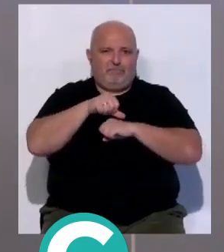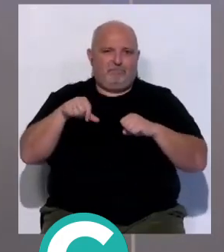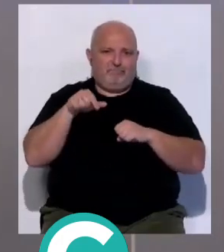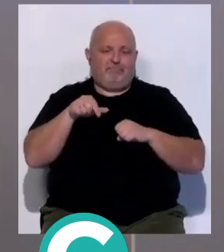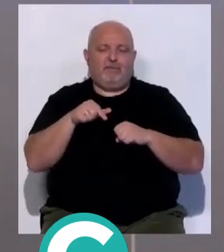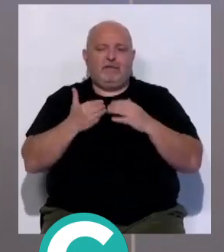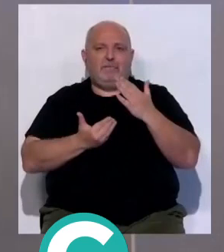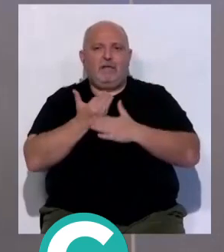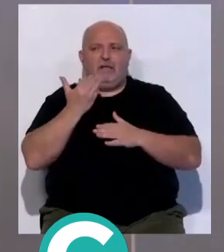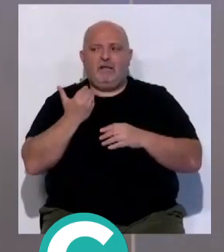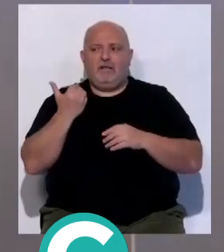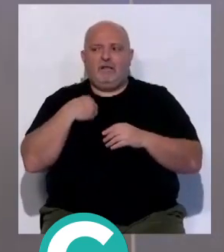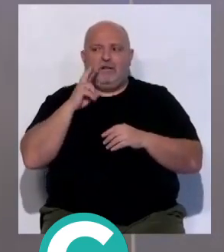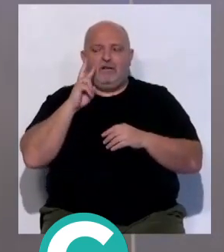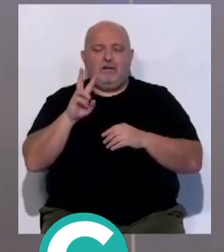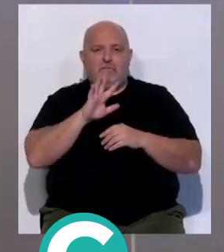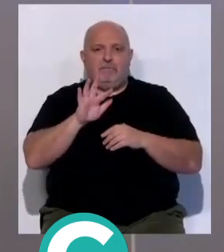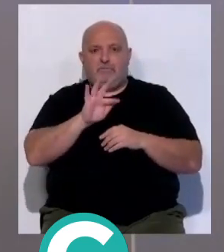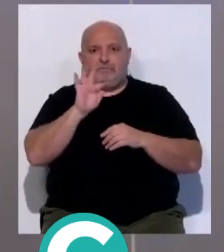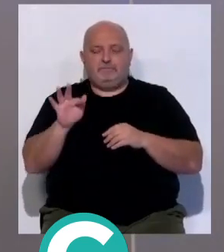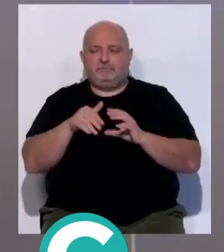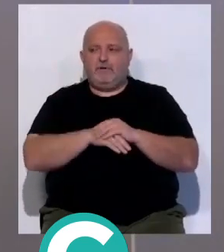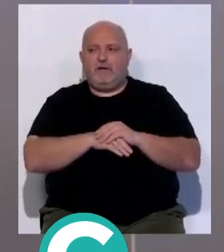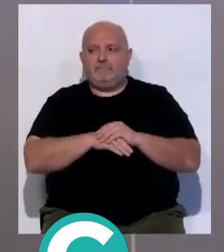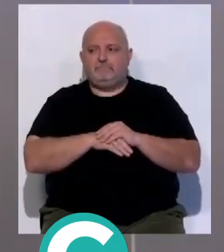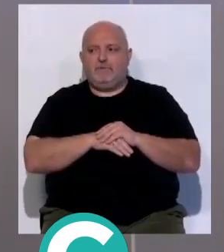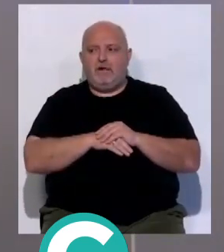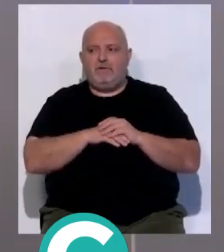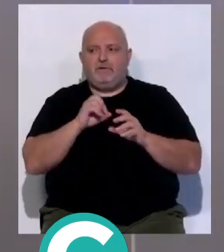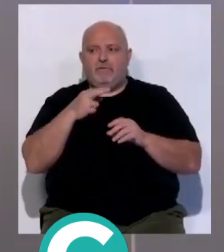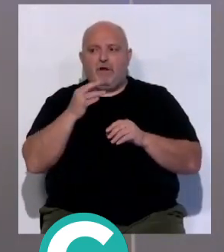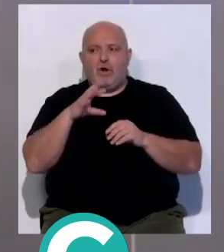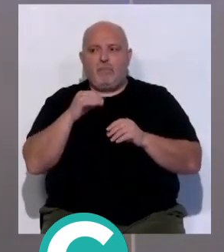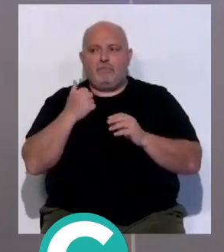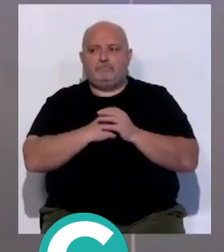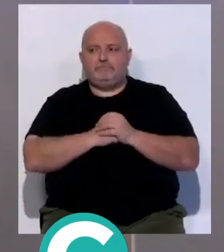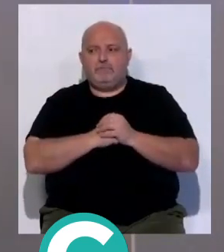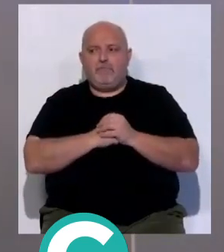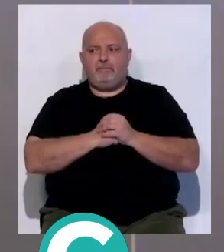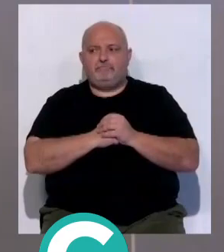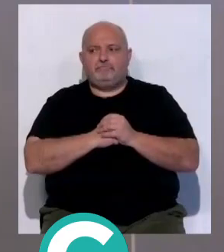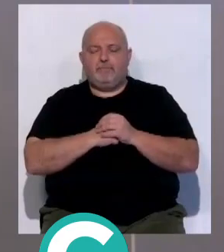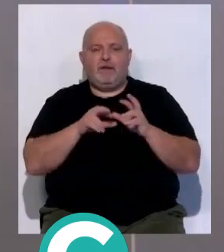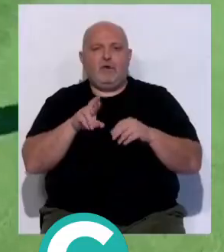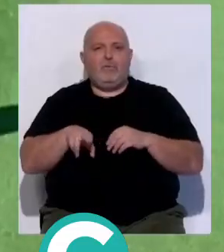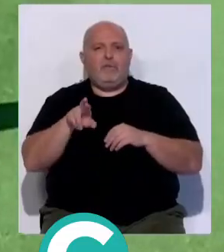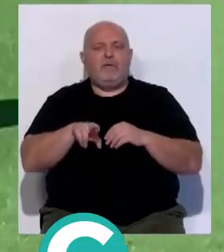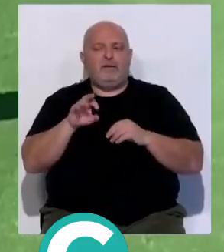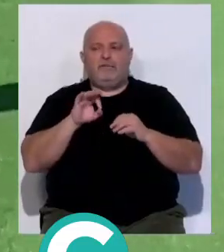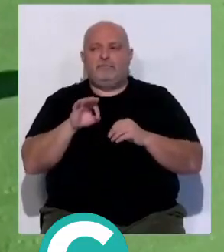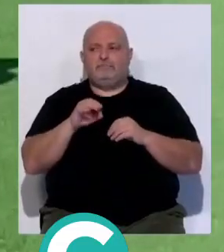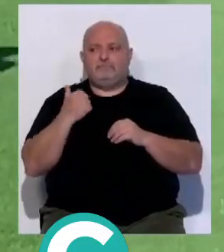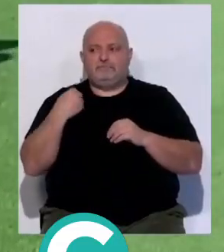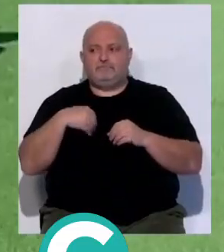cosas, esta mañana lo veíamos, vamos a ver las imágenes de Brian Ocampo, en esa recuperación que está